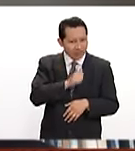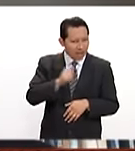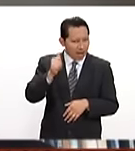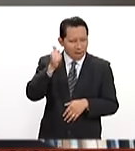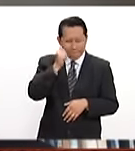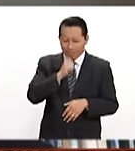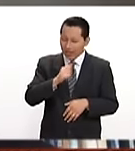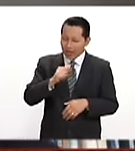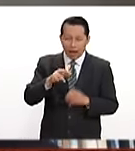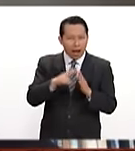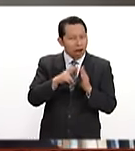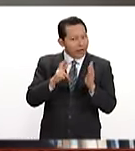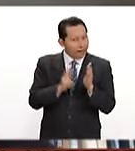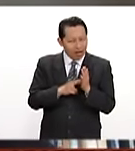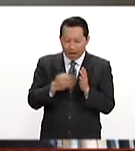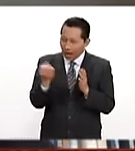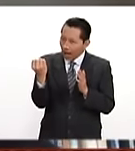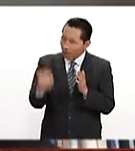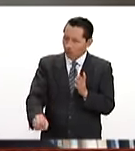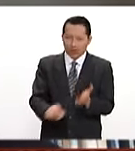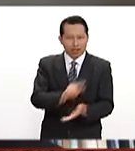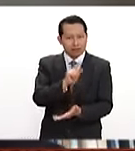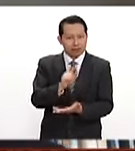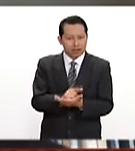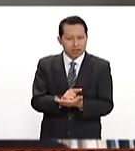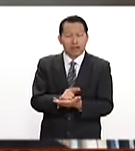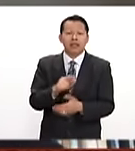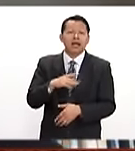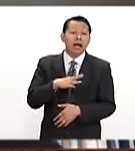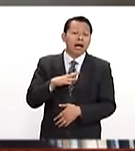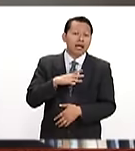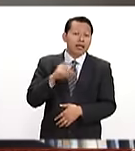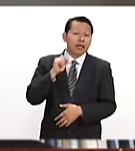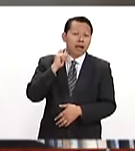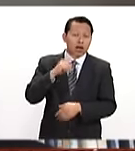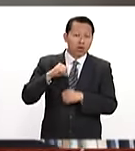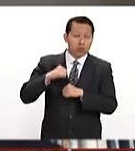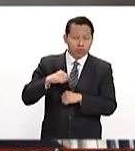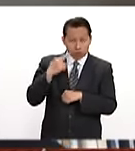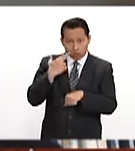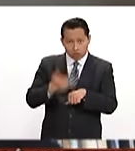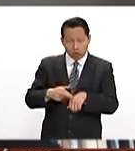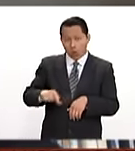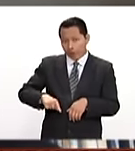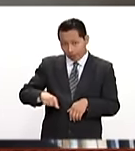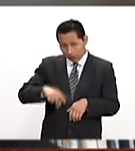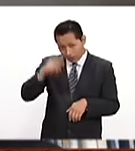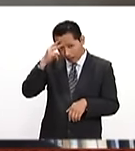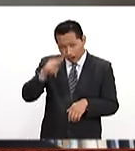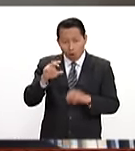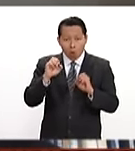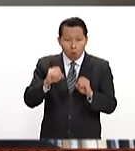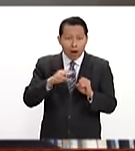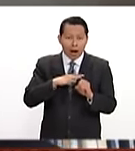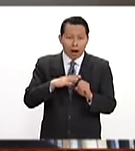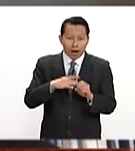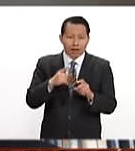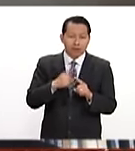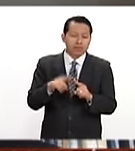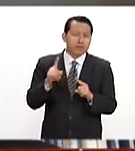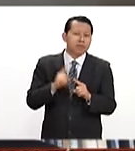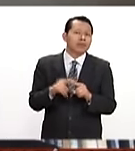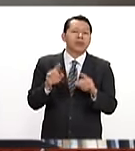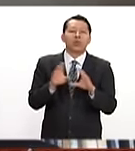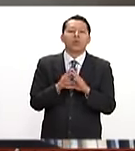falta, es una regla, o hay una filtración respecto de autoridades o del gobierno mexicano, o bien hay un posicionamiento